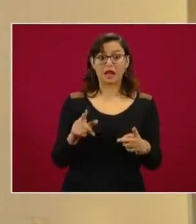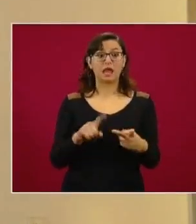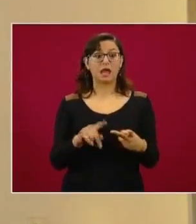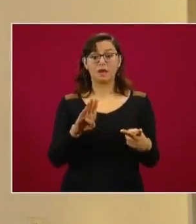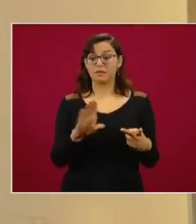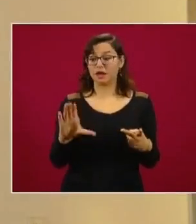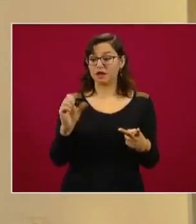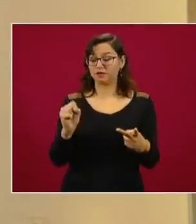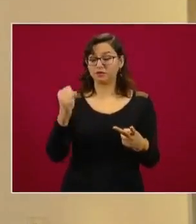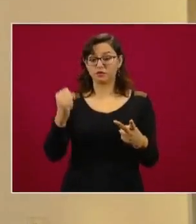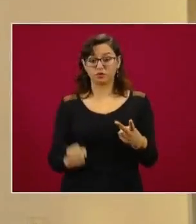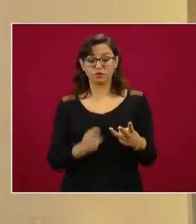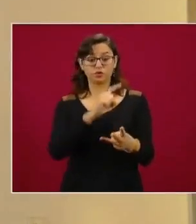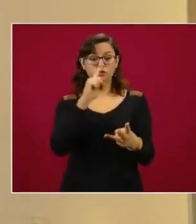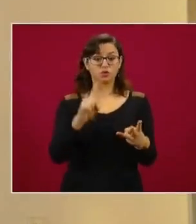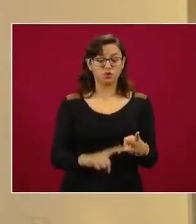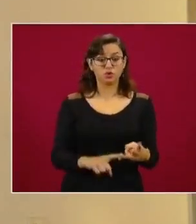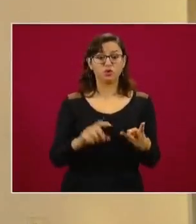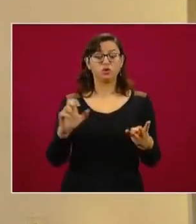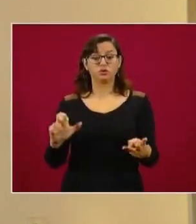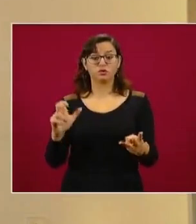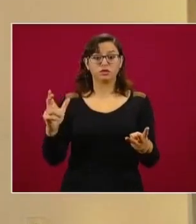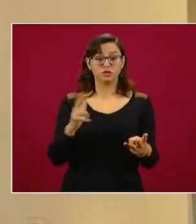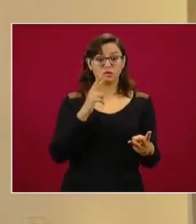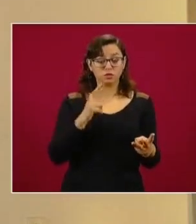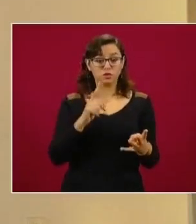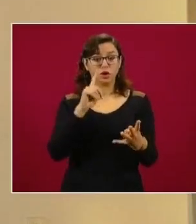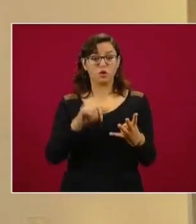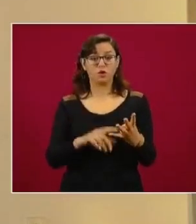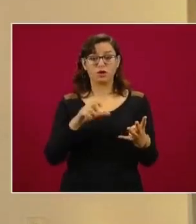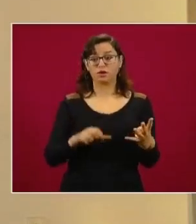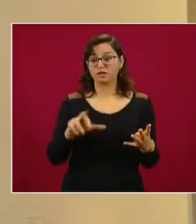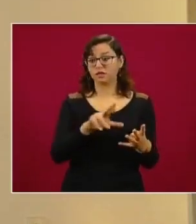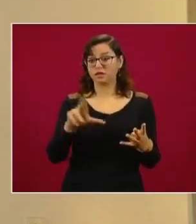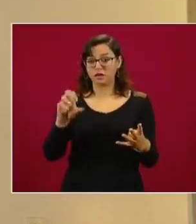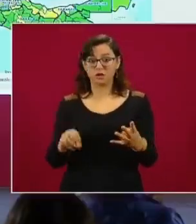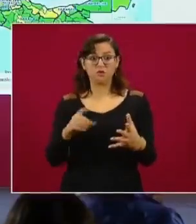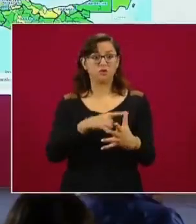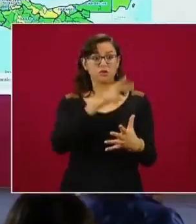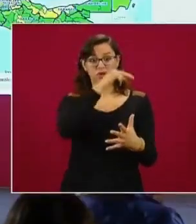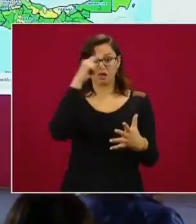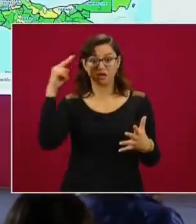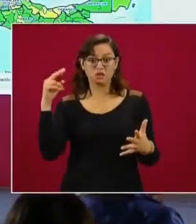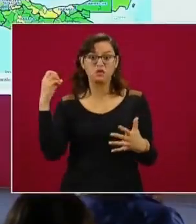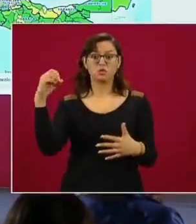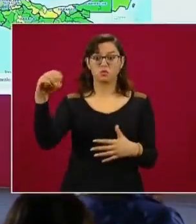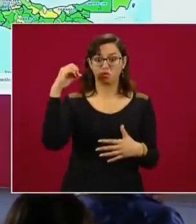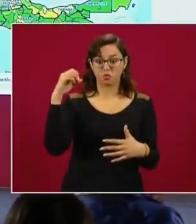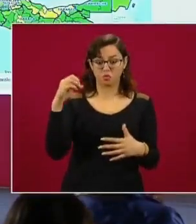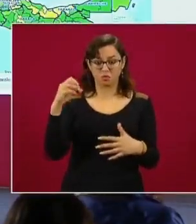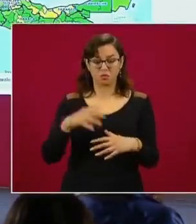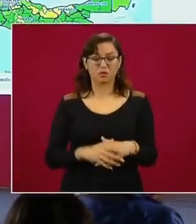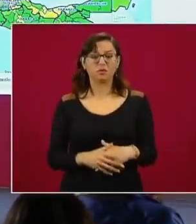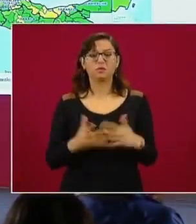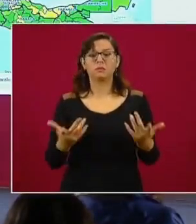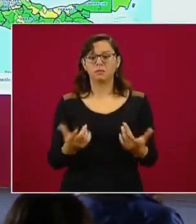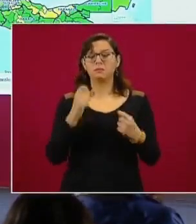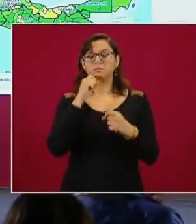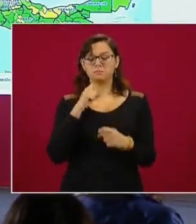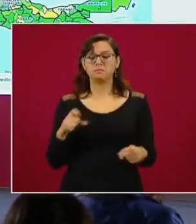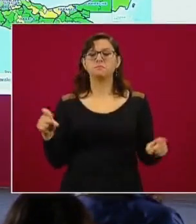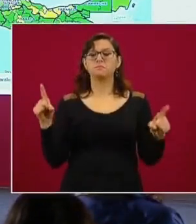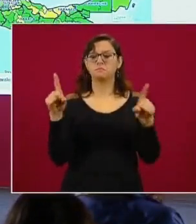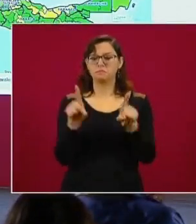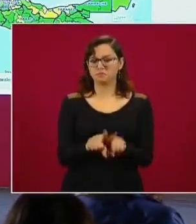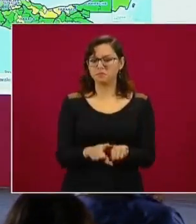Colima, Chihuahua, incluso Quintana Roo, Nayarit, Oaxaca. Adelante, por favor. El robo de vehículos nuevamente